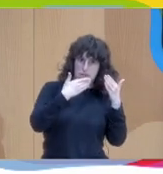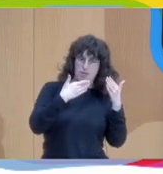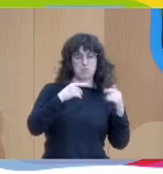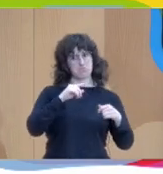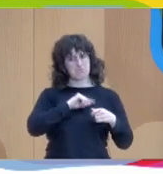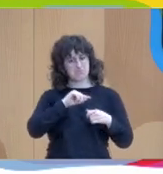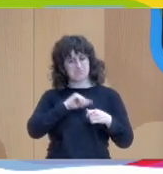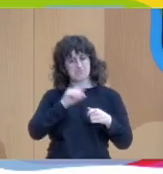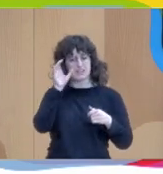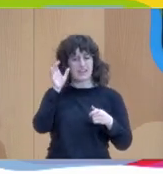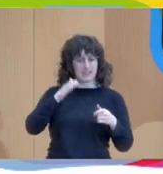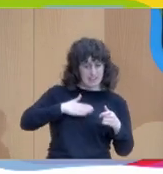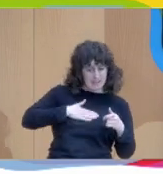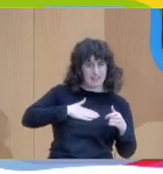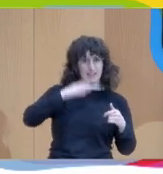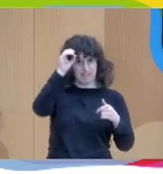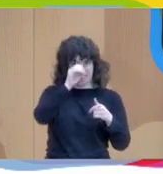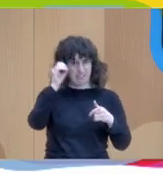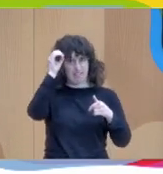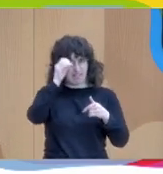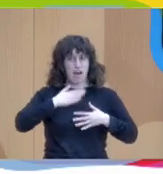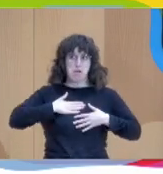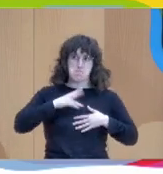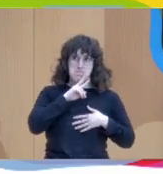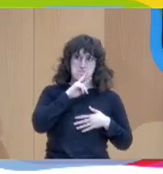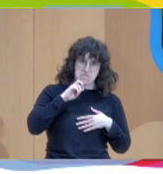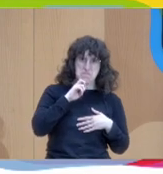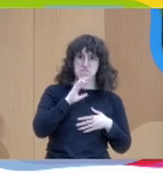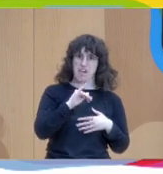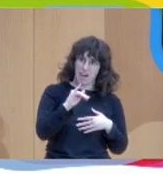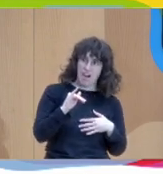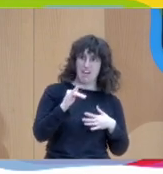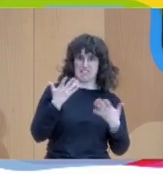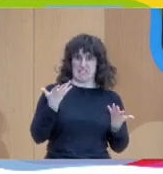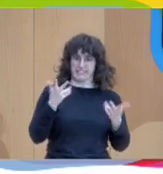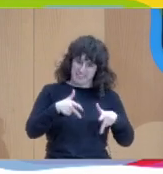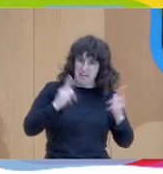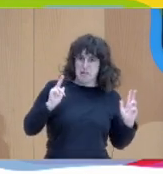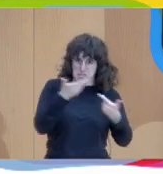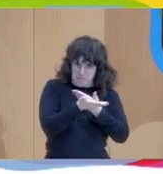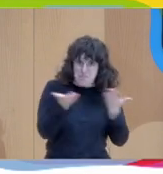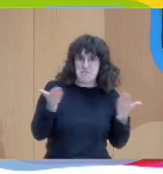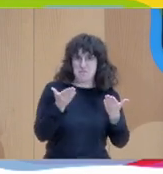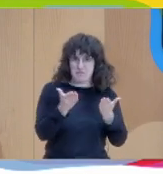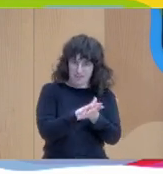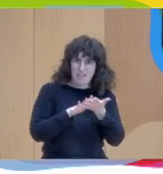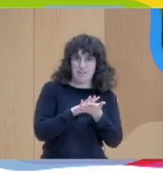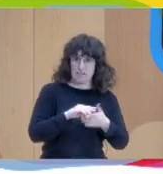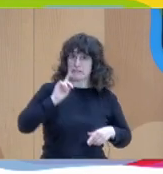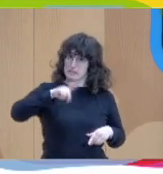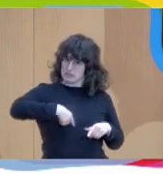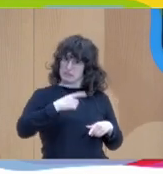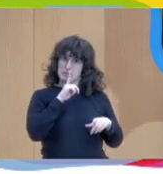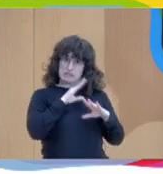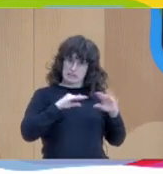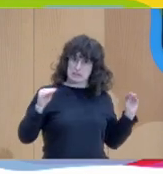cómo valoran ellas que se les haya dado espacio que se les haya permitido sentirse incluso en el silencio porque en el dialógico el